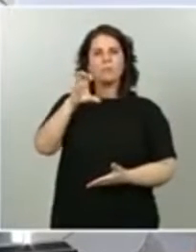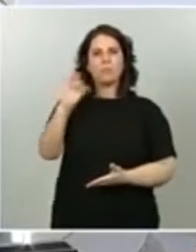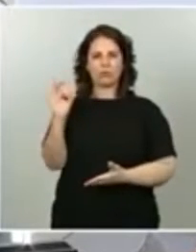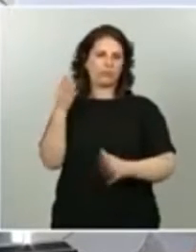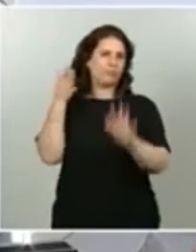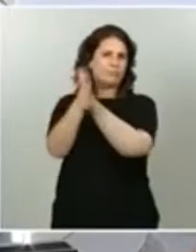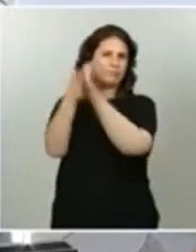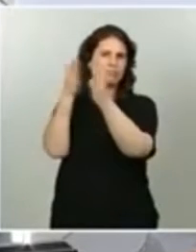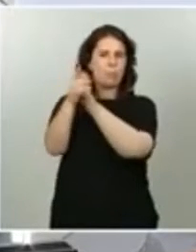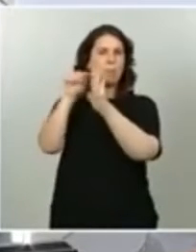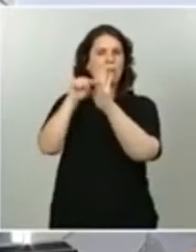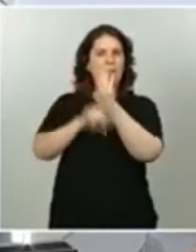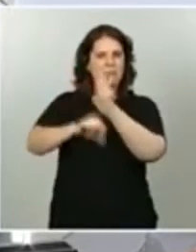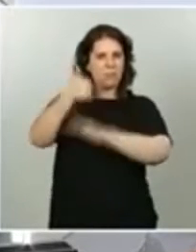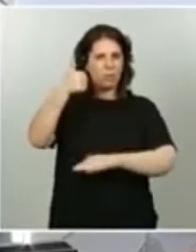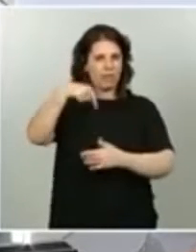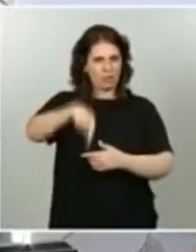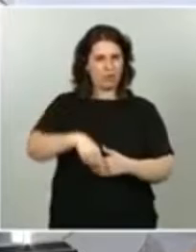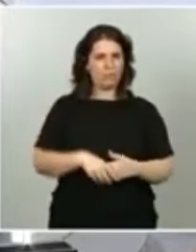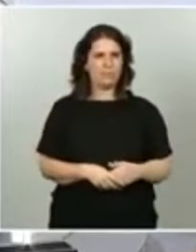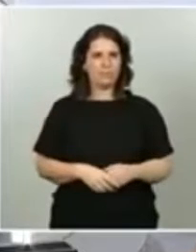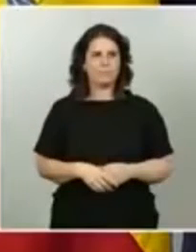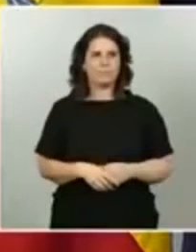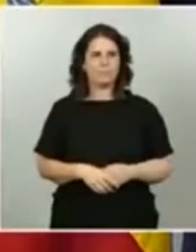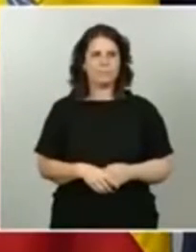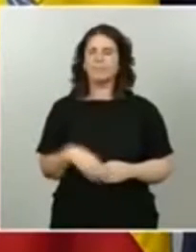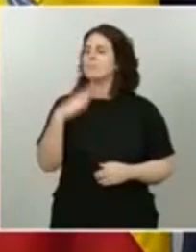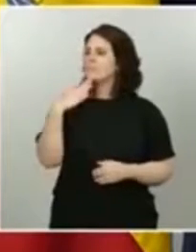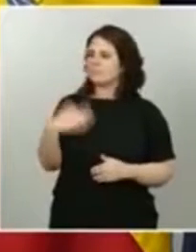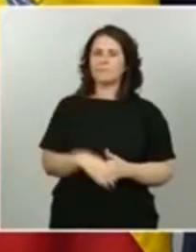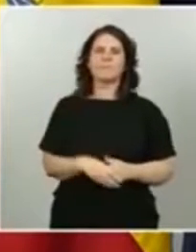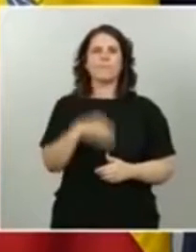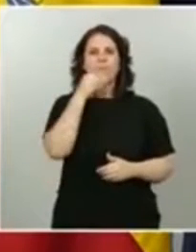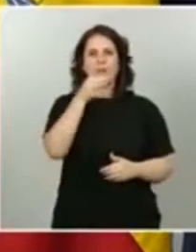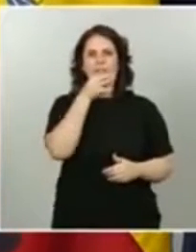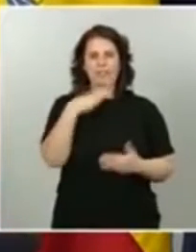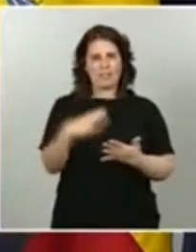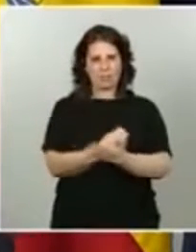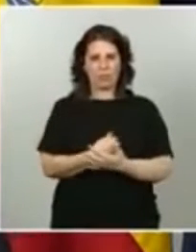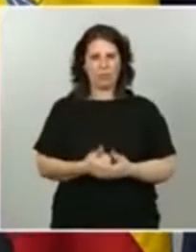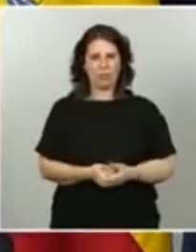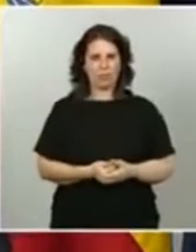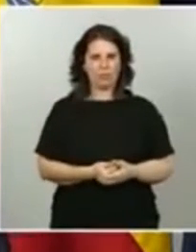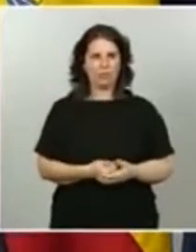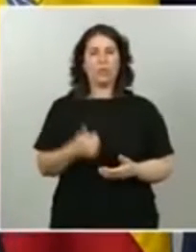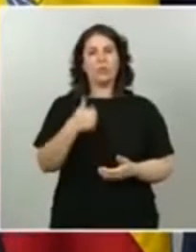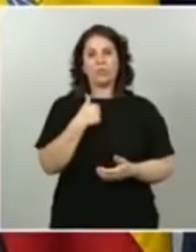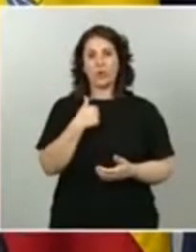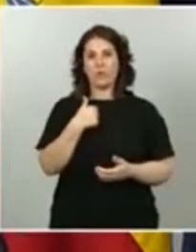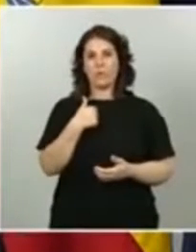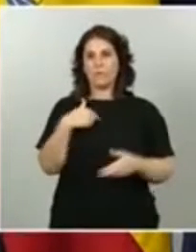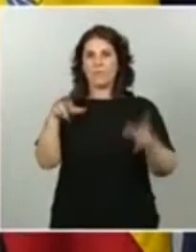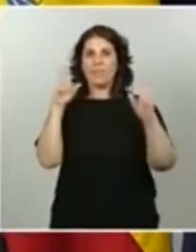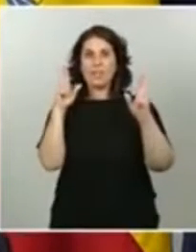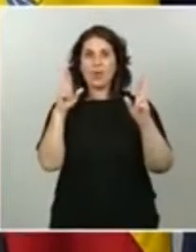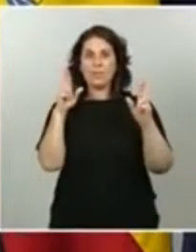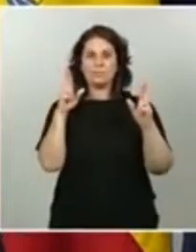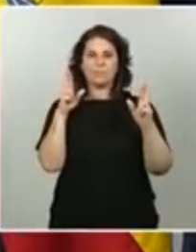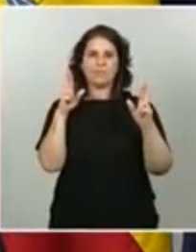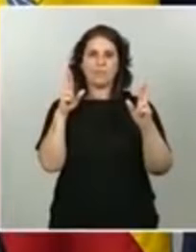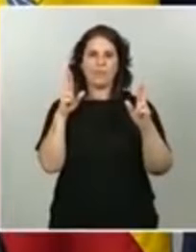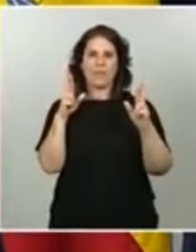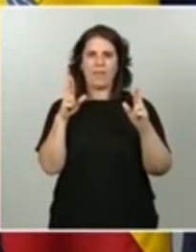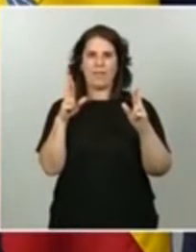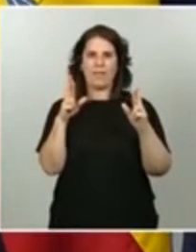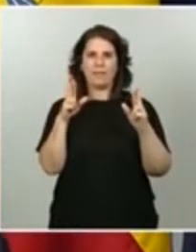medidas aprobadas en el día de hoy. Gracias, ministra. Muy buenas tardes a todos y me uno a esos deseos de felicidad por poder volver